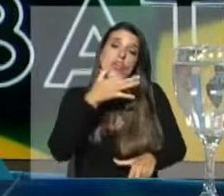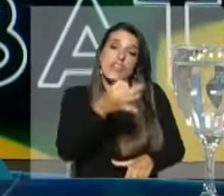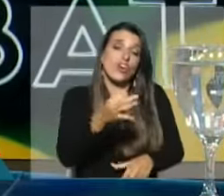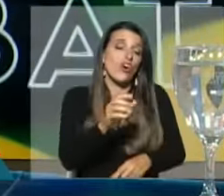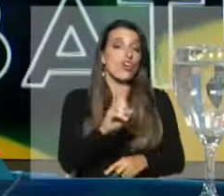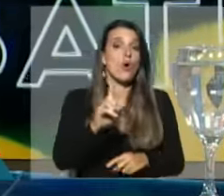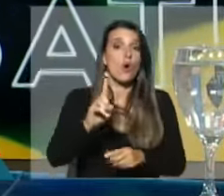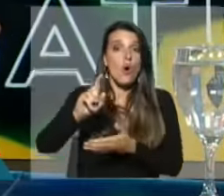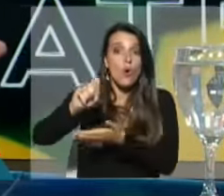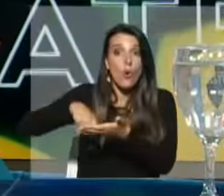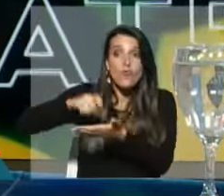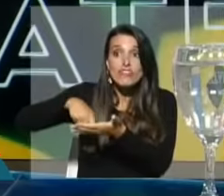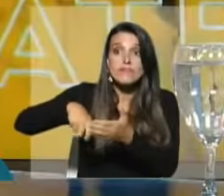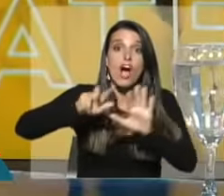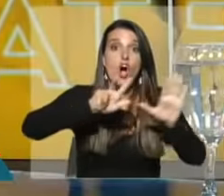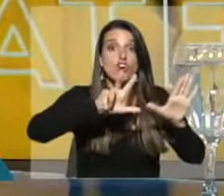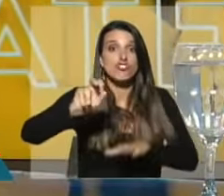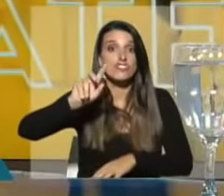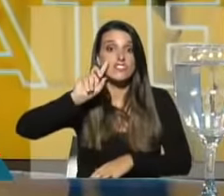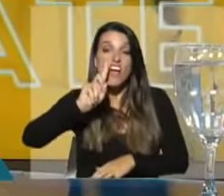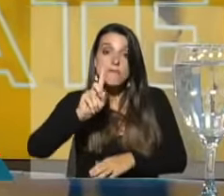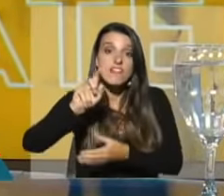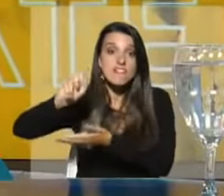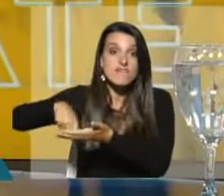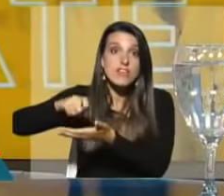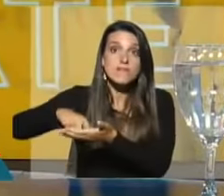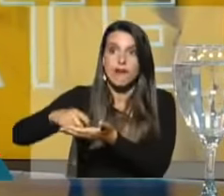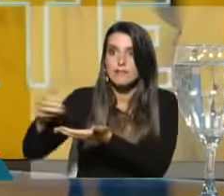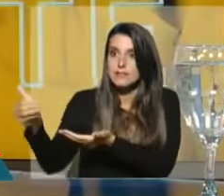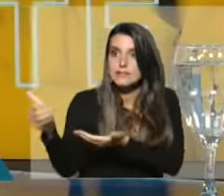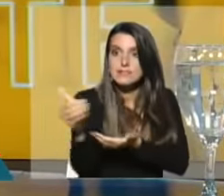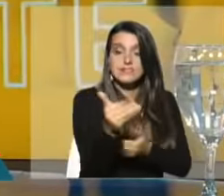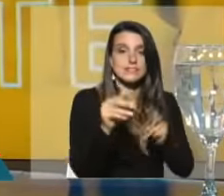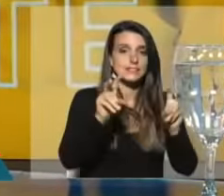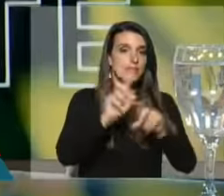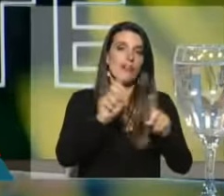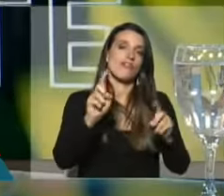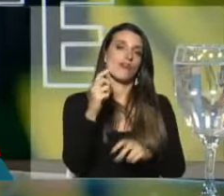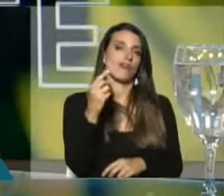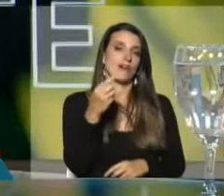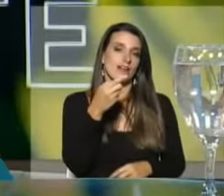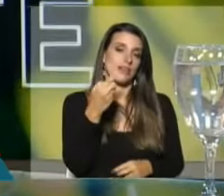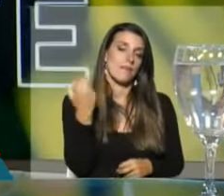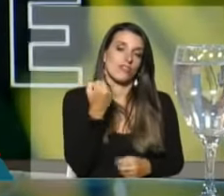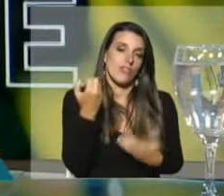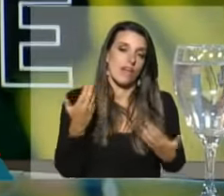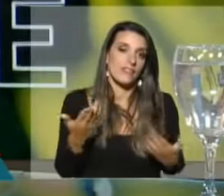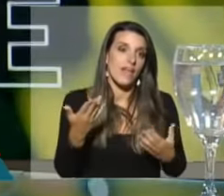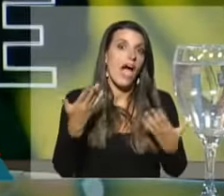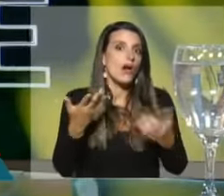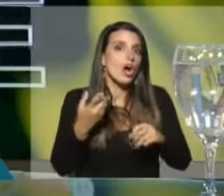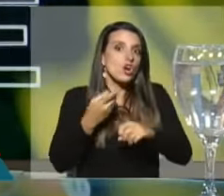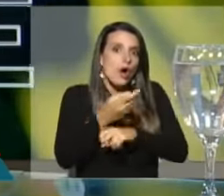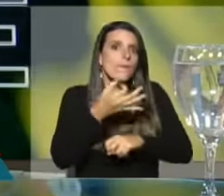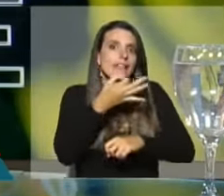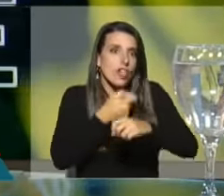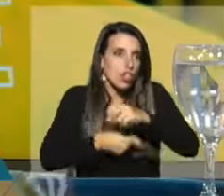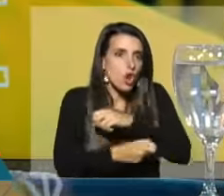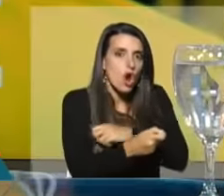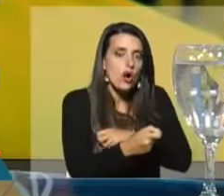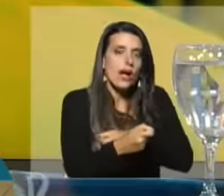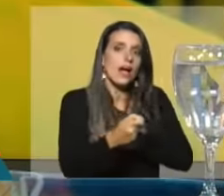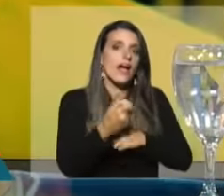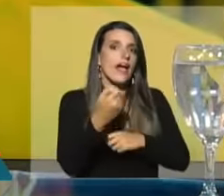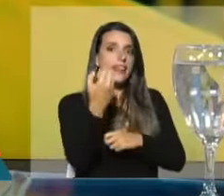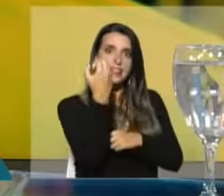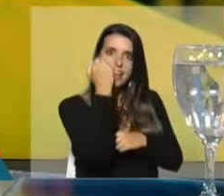juntar 800 mil firmas si estos temas no fueran relevantes para nosotros. ¿Combatir el narcotráfico? ¿Combatir la